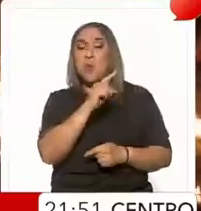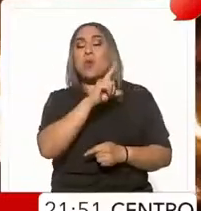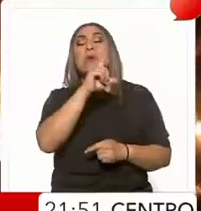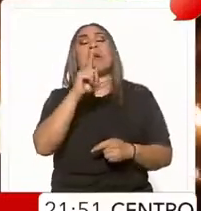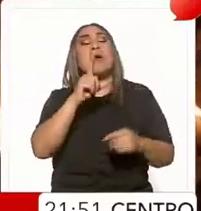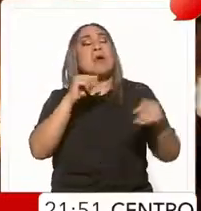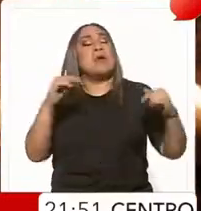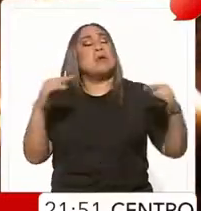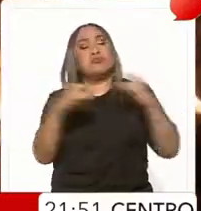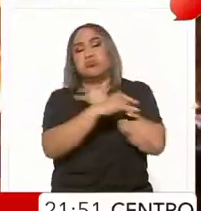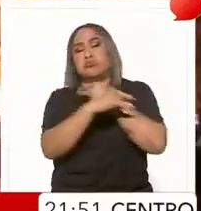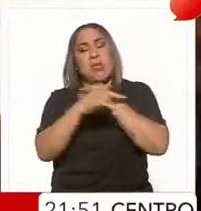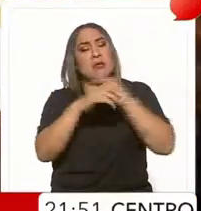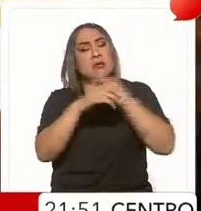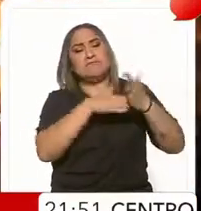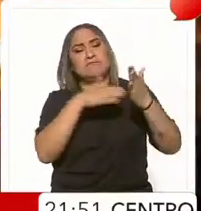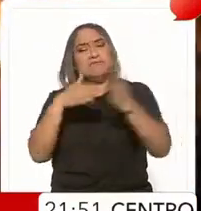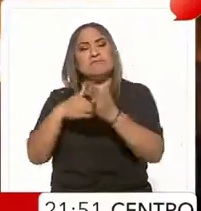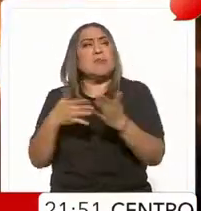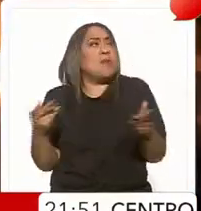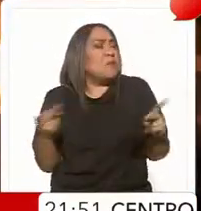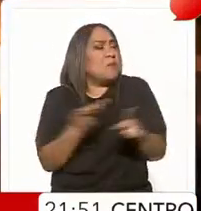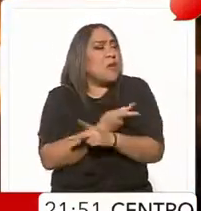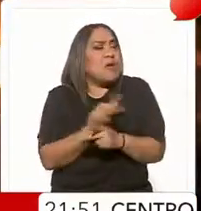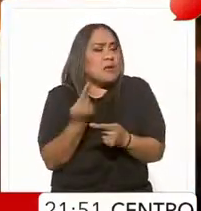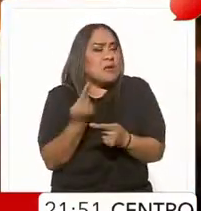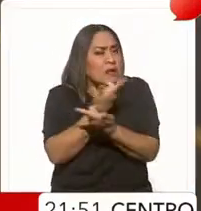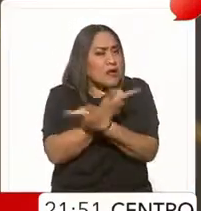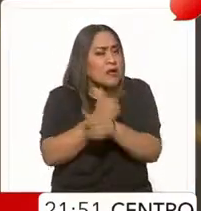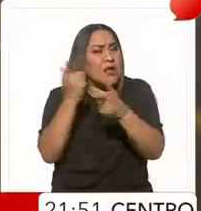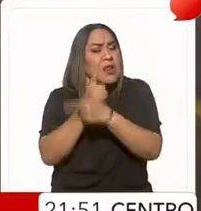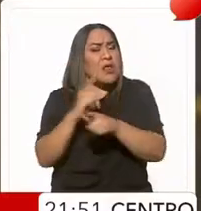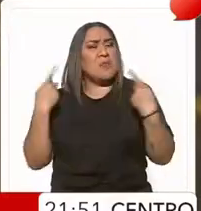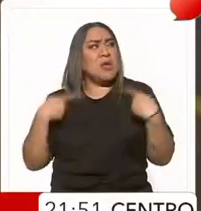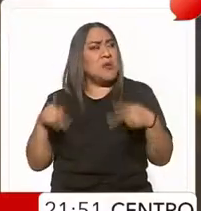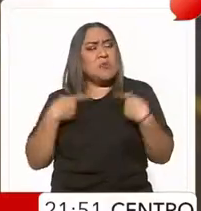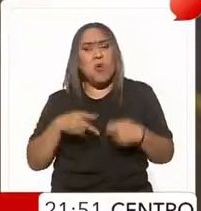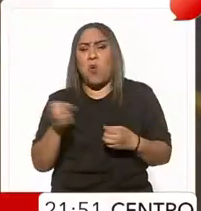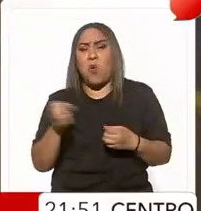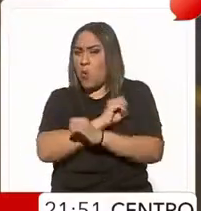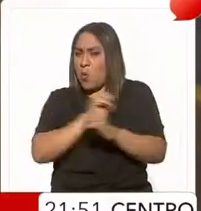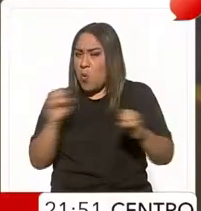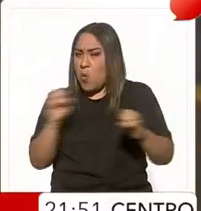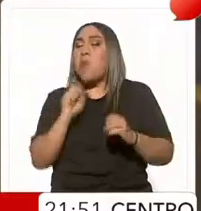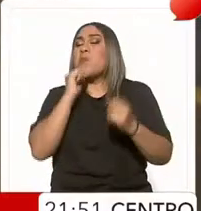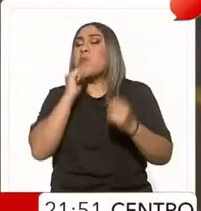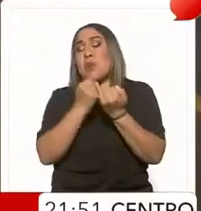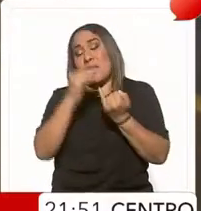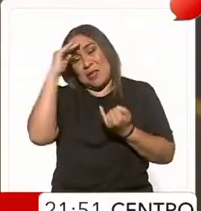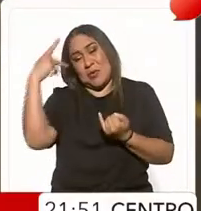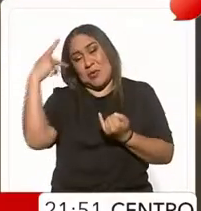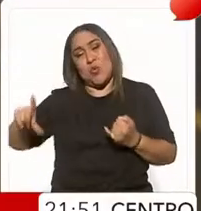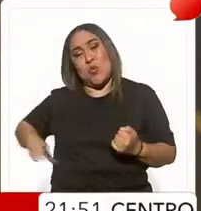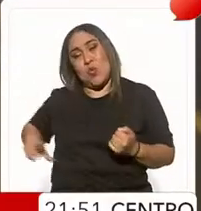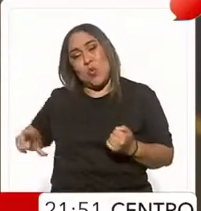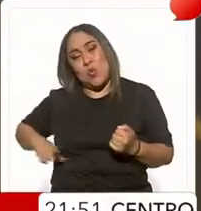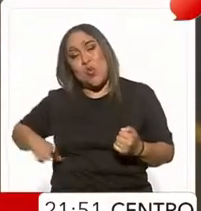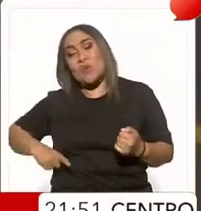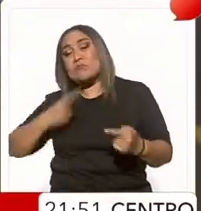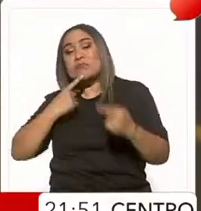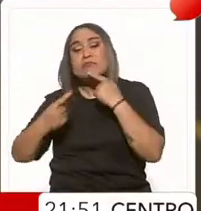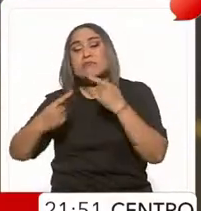autopista denunciando falta de resultados en la liberación de rehenes y también la utilización política del gobierno de